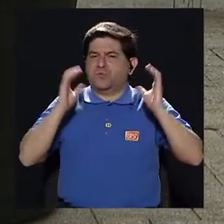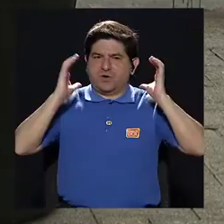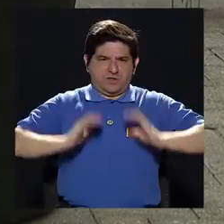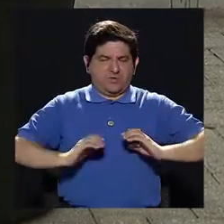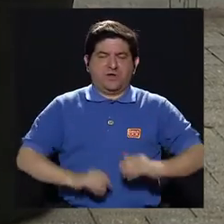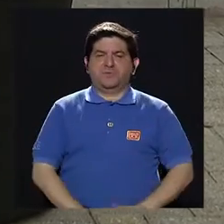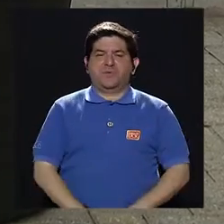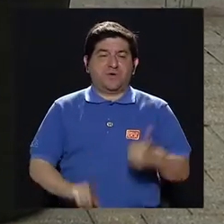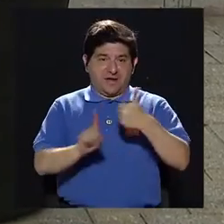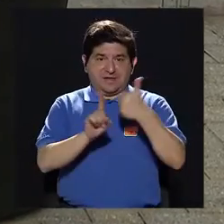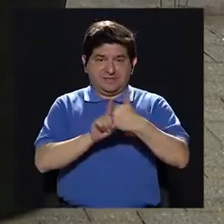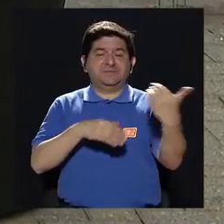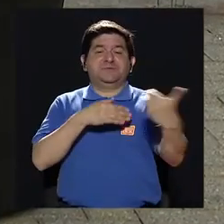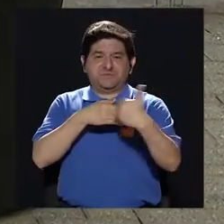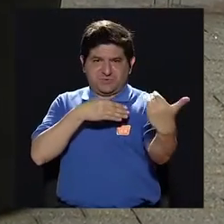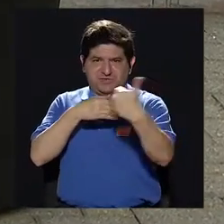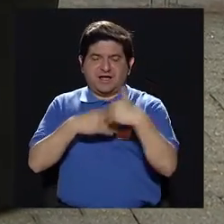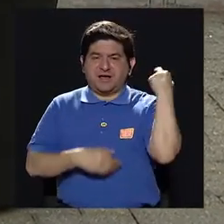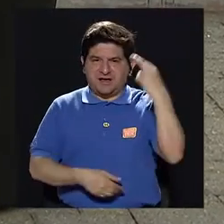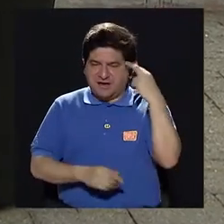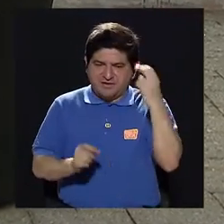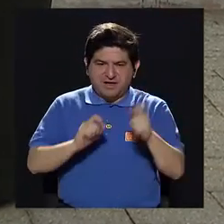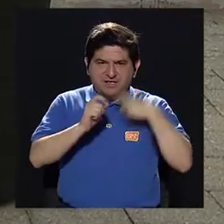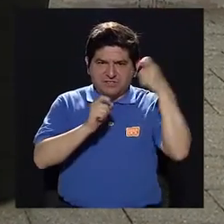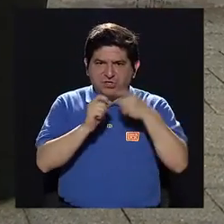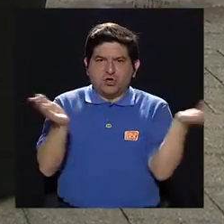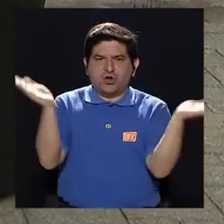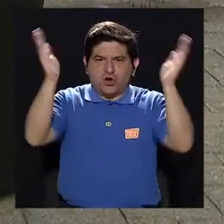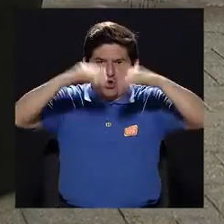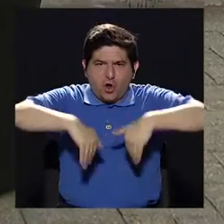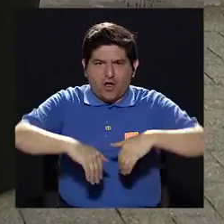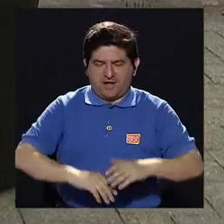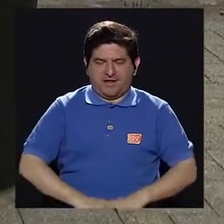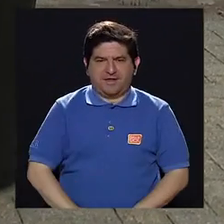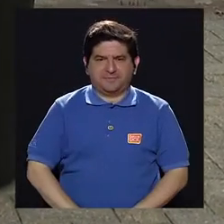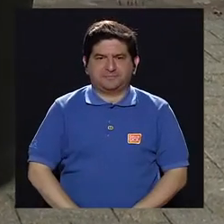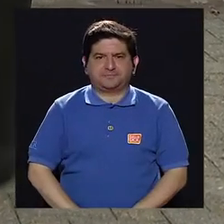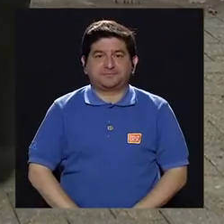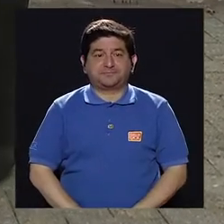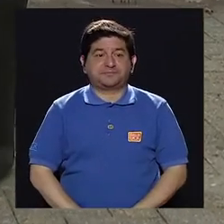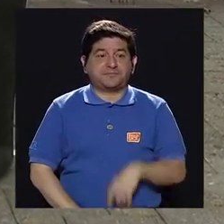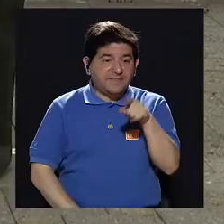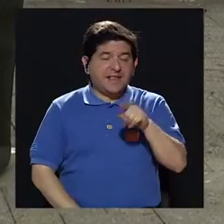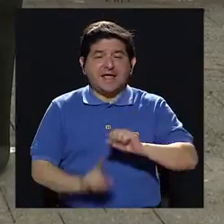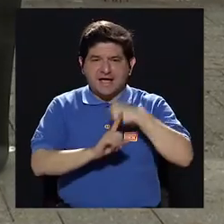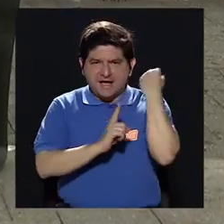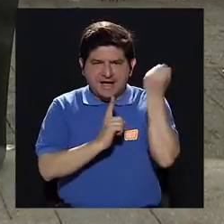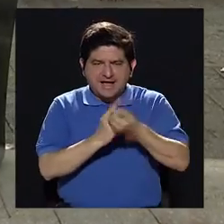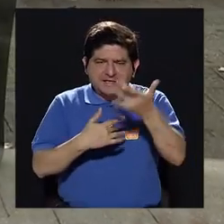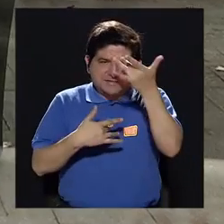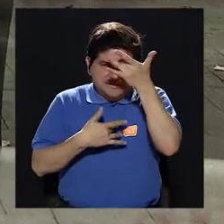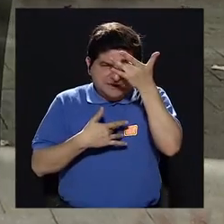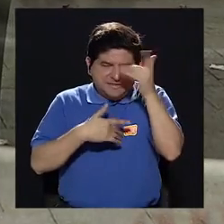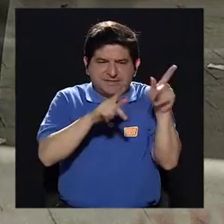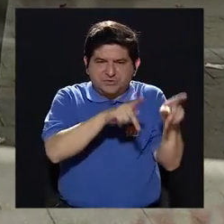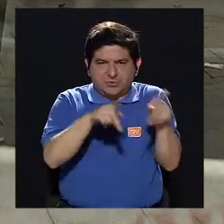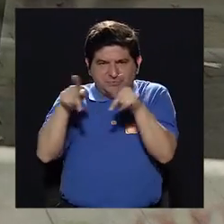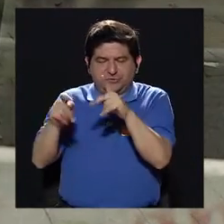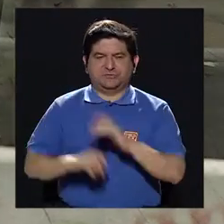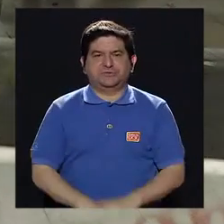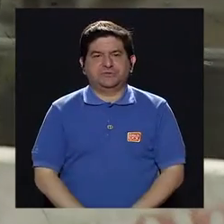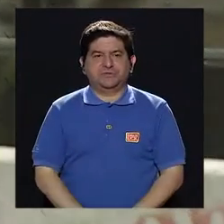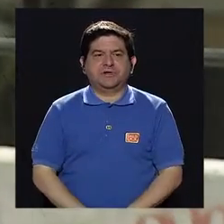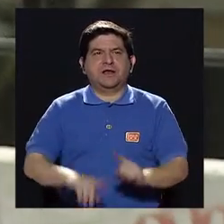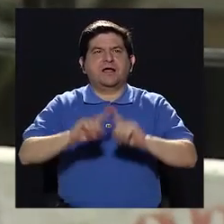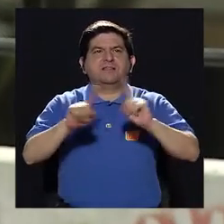No han encontrado una razón específica para que, de por qué se forma la enfermedad en la